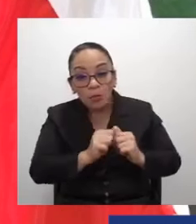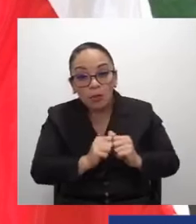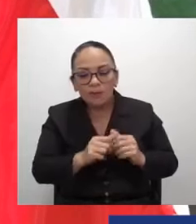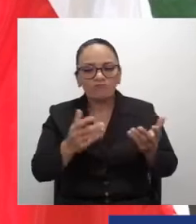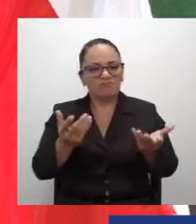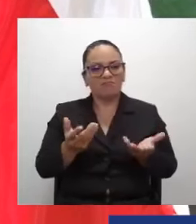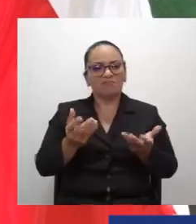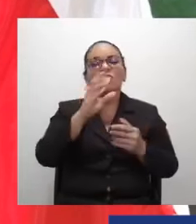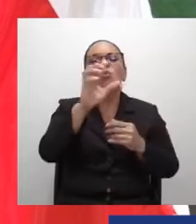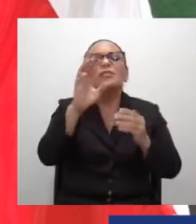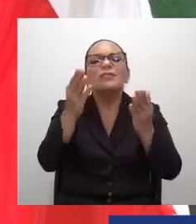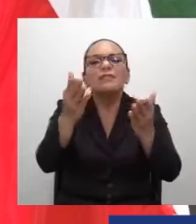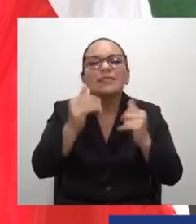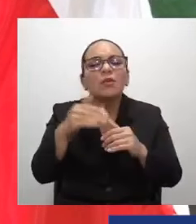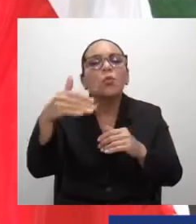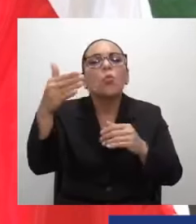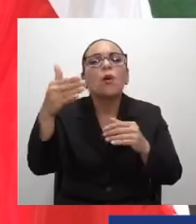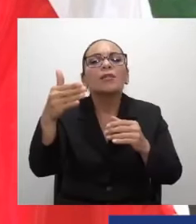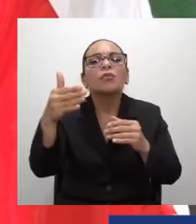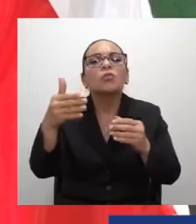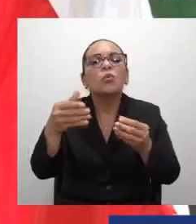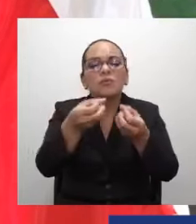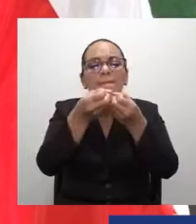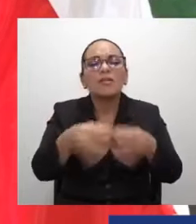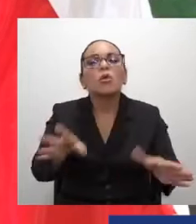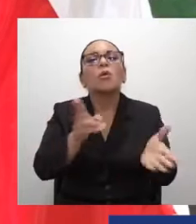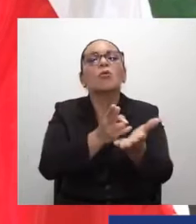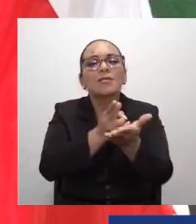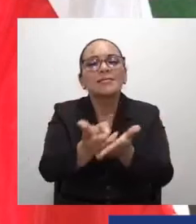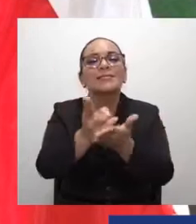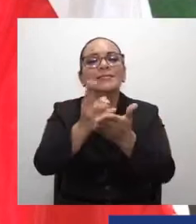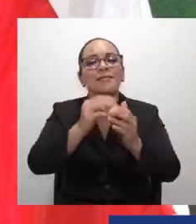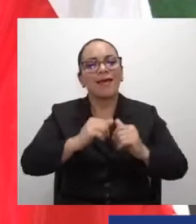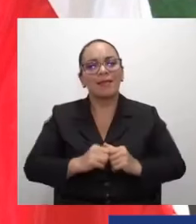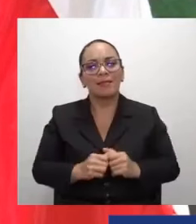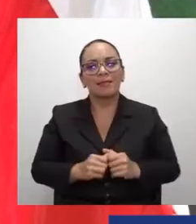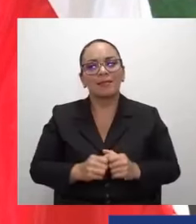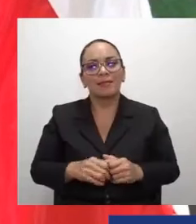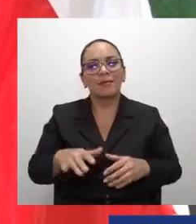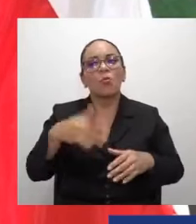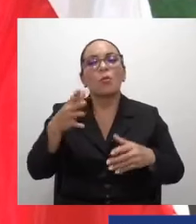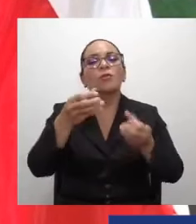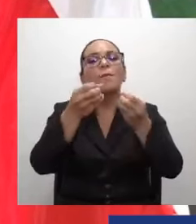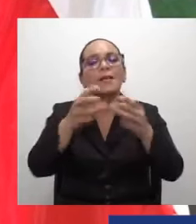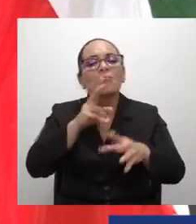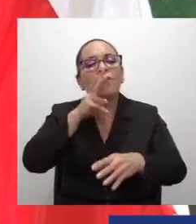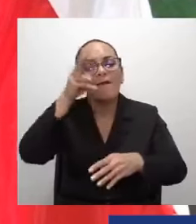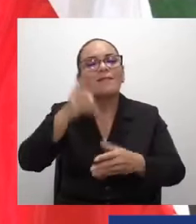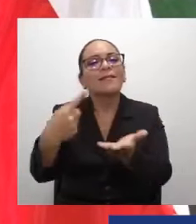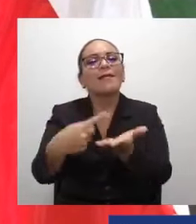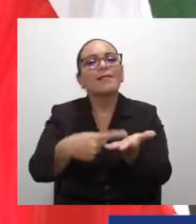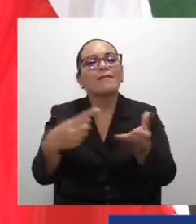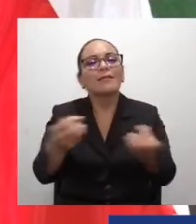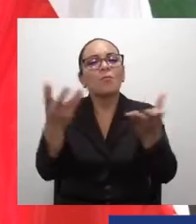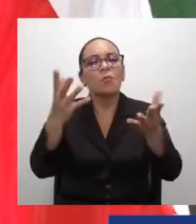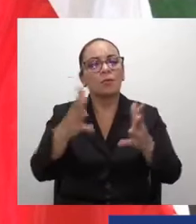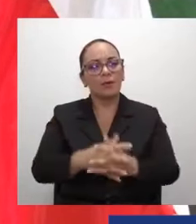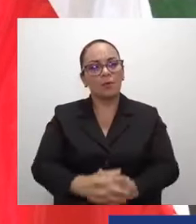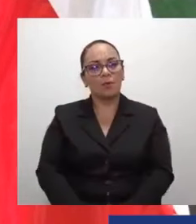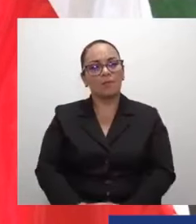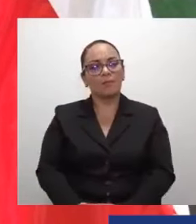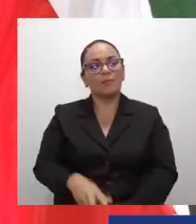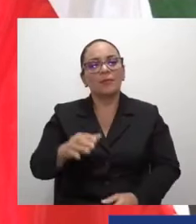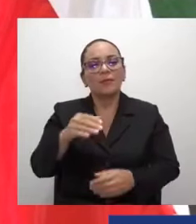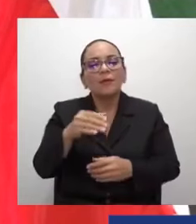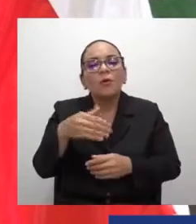perdimos la honestidad y la verdad en el debate público? ¿Cuándo se